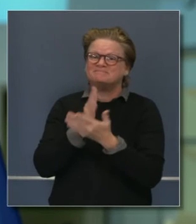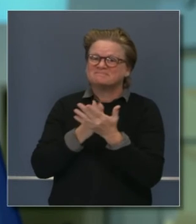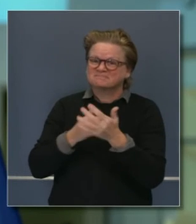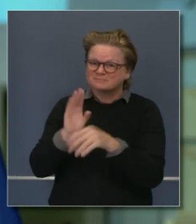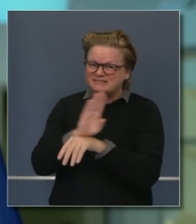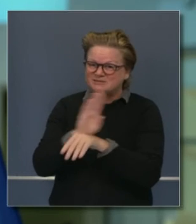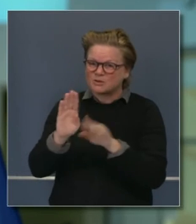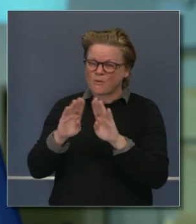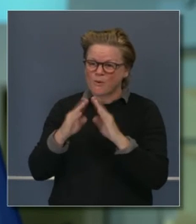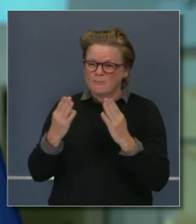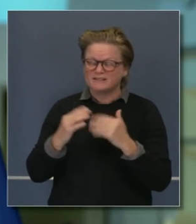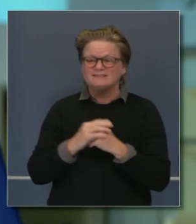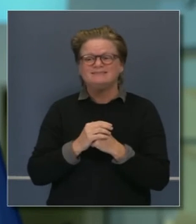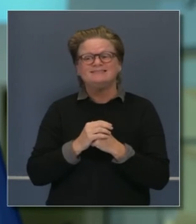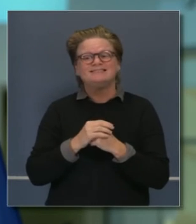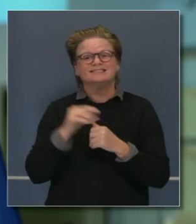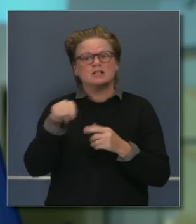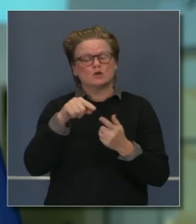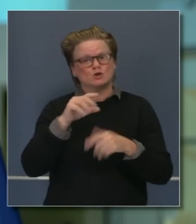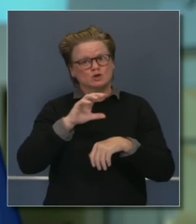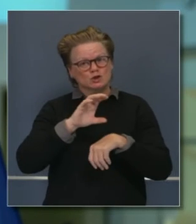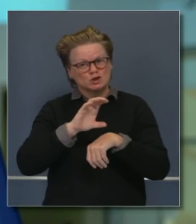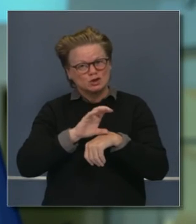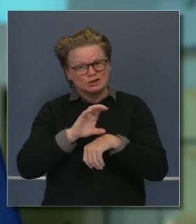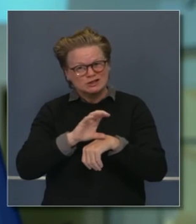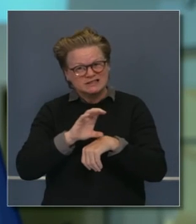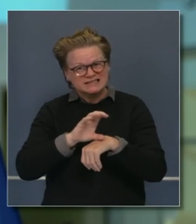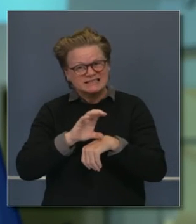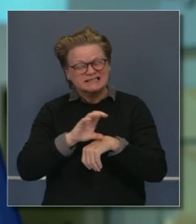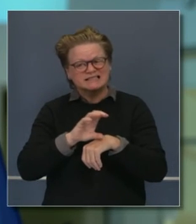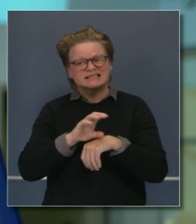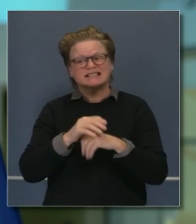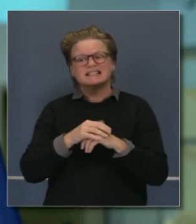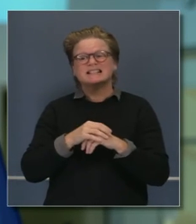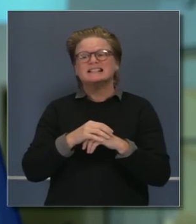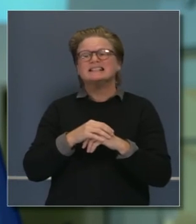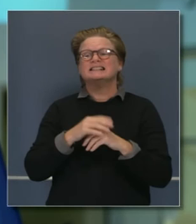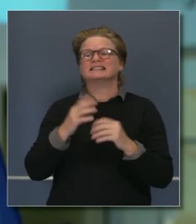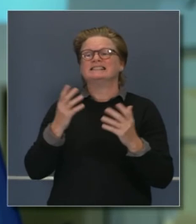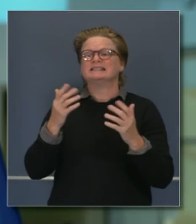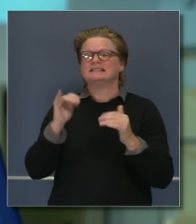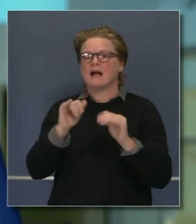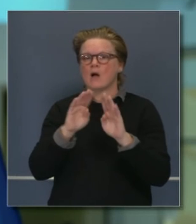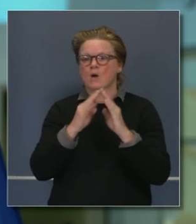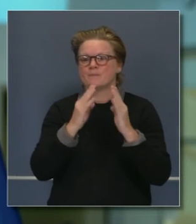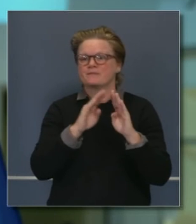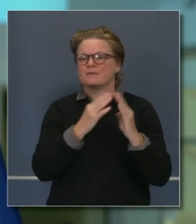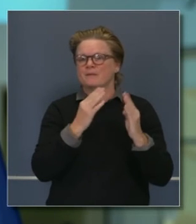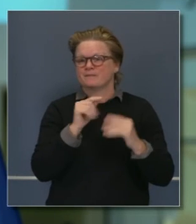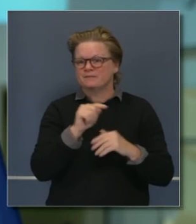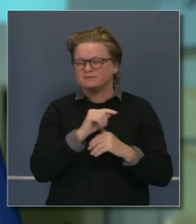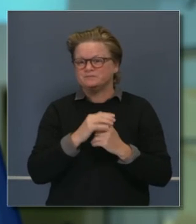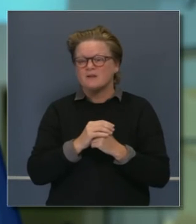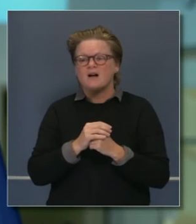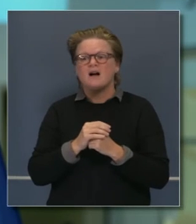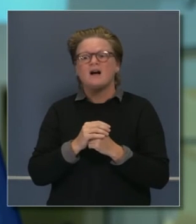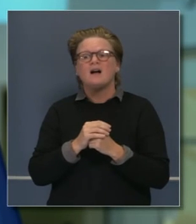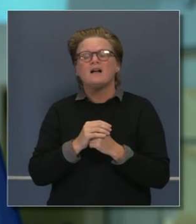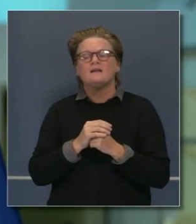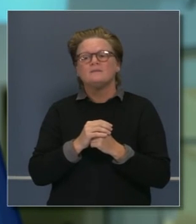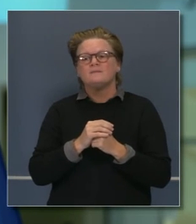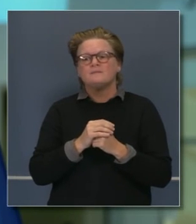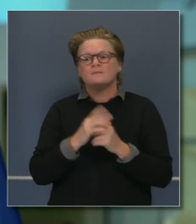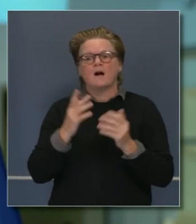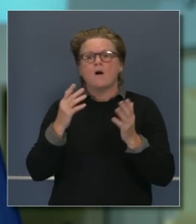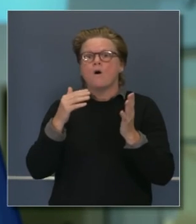templos e iglesias, otros lugares públicos, pero un lugar consistente